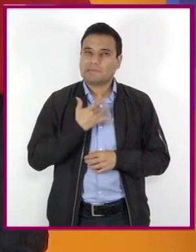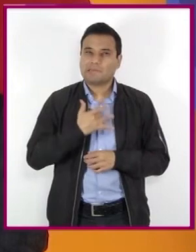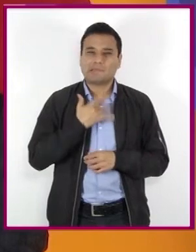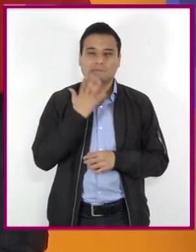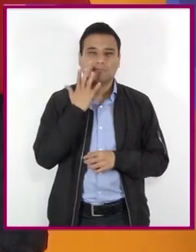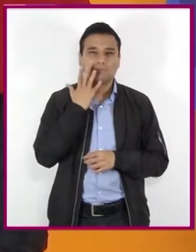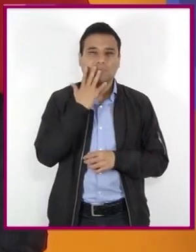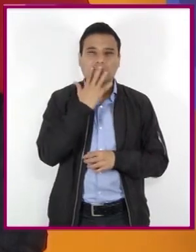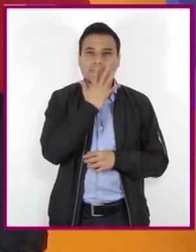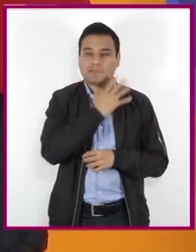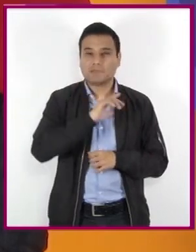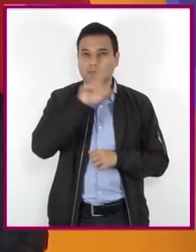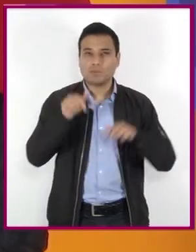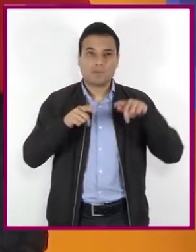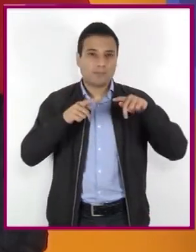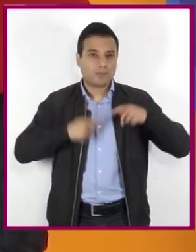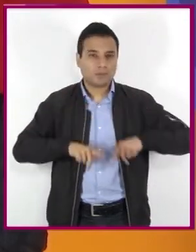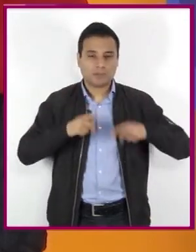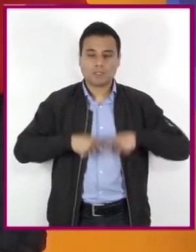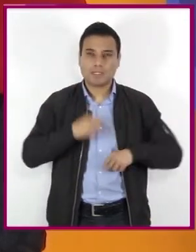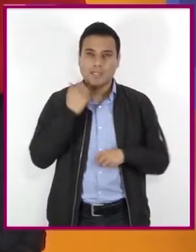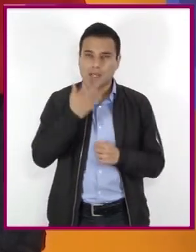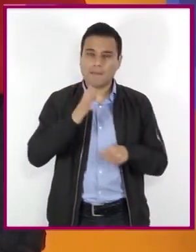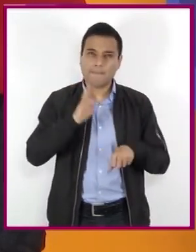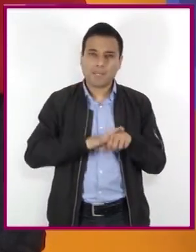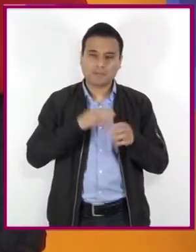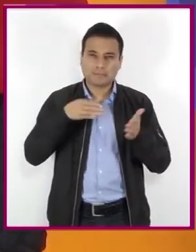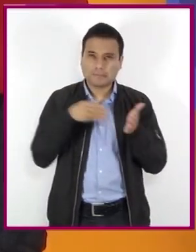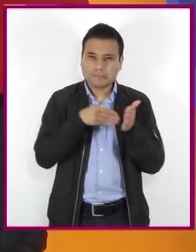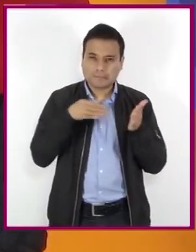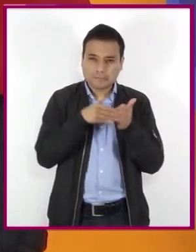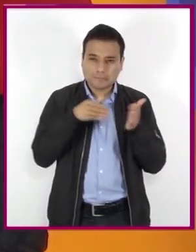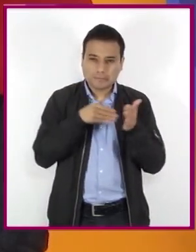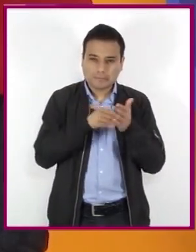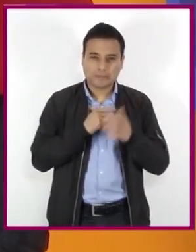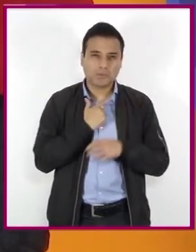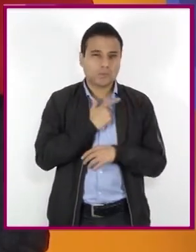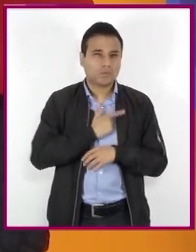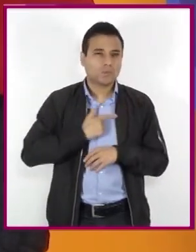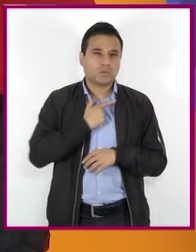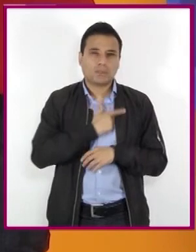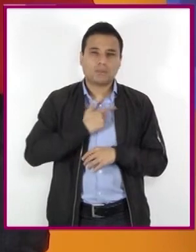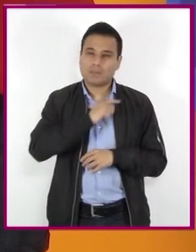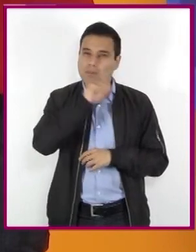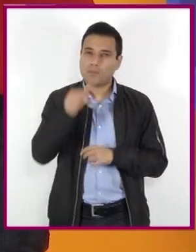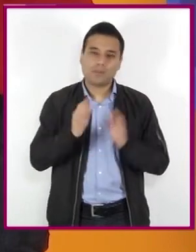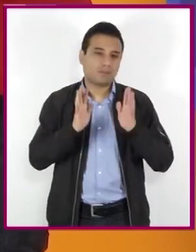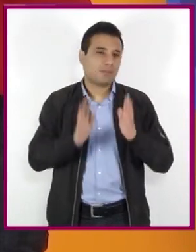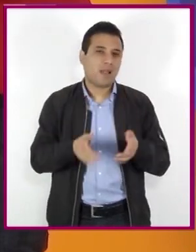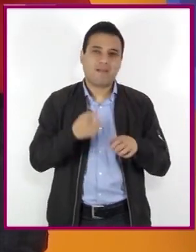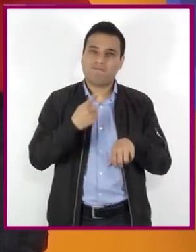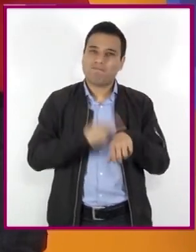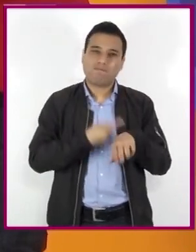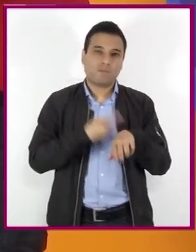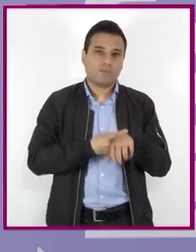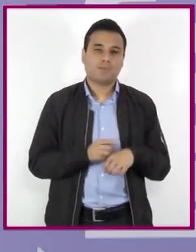lo que lleva al usuario a repetir el consumo y a convertirse fácilmente en un enfermo crónico dependiente.